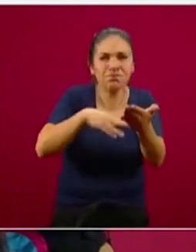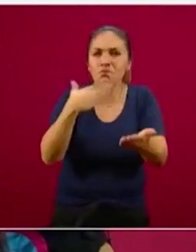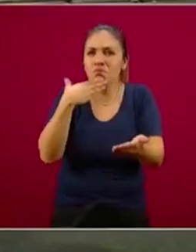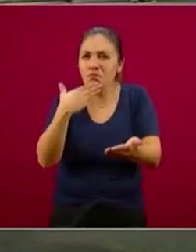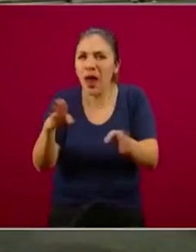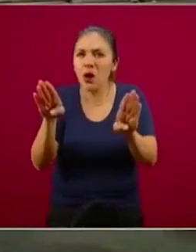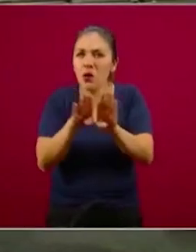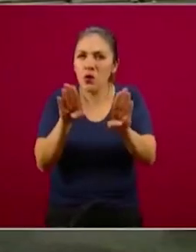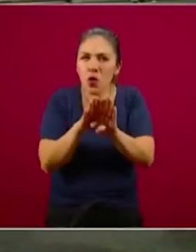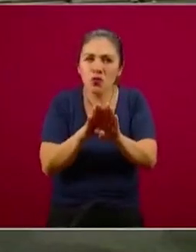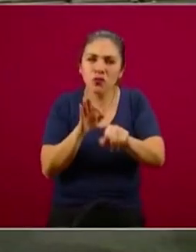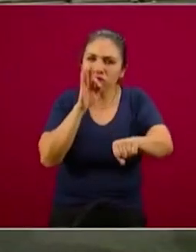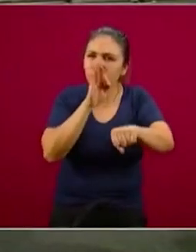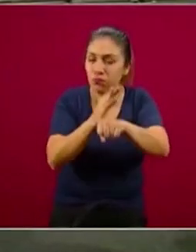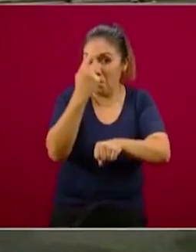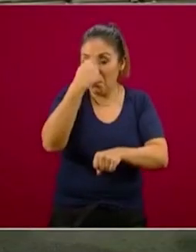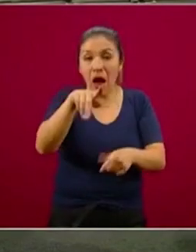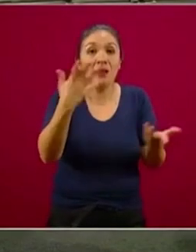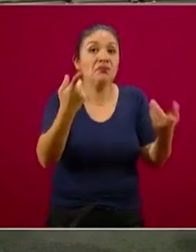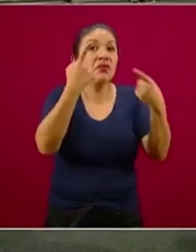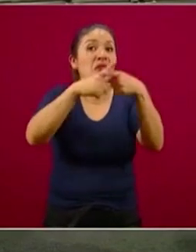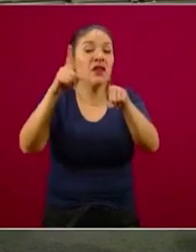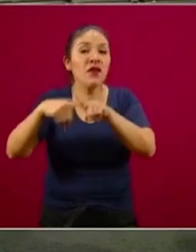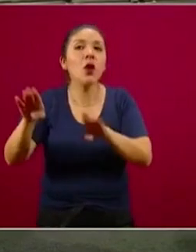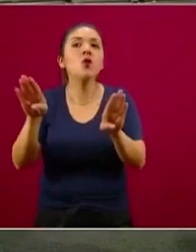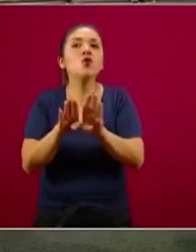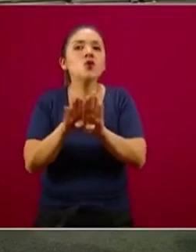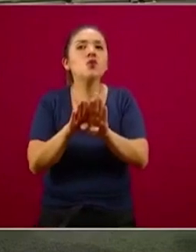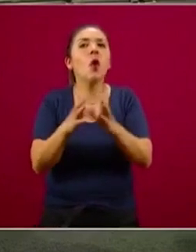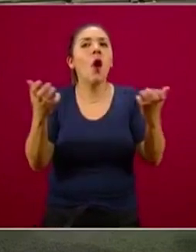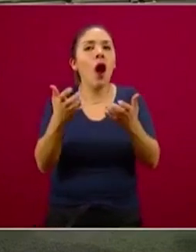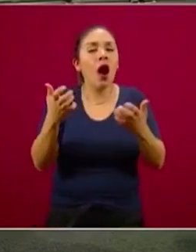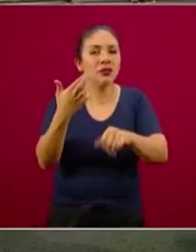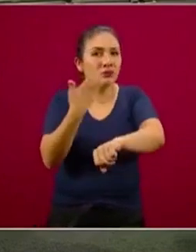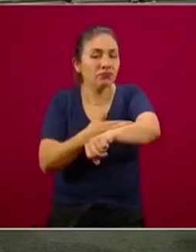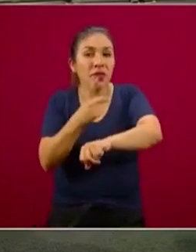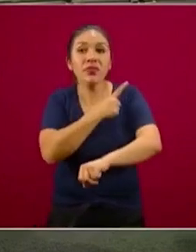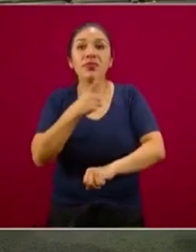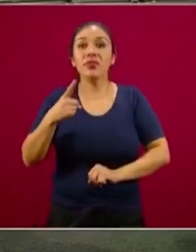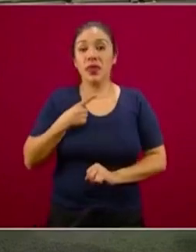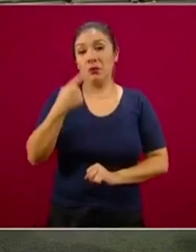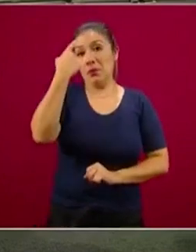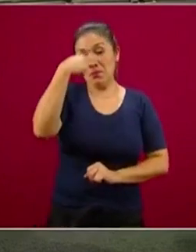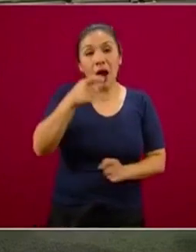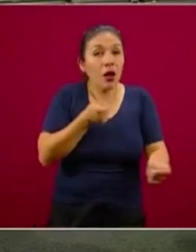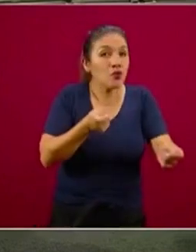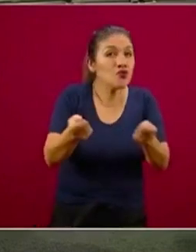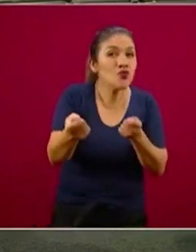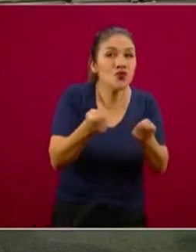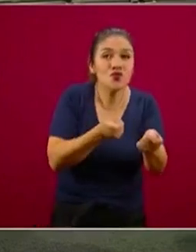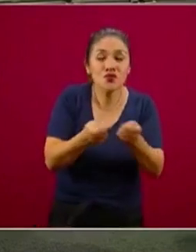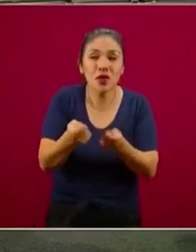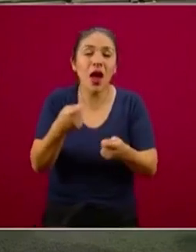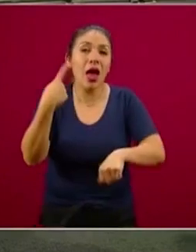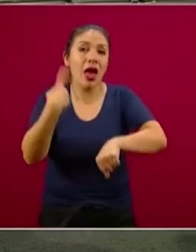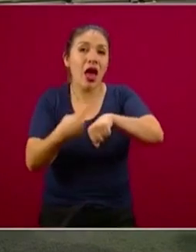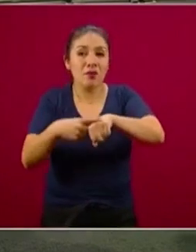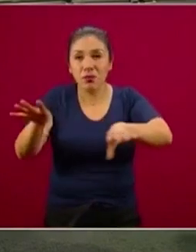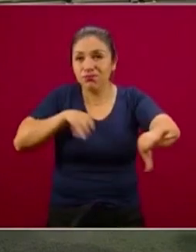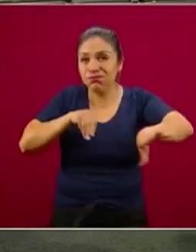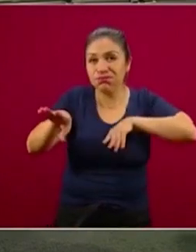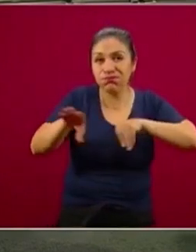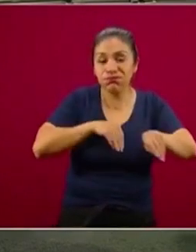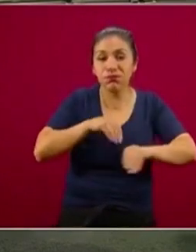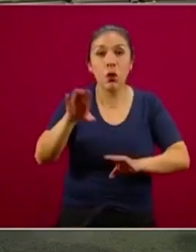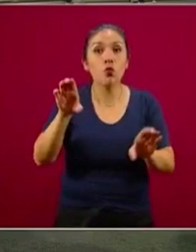que respalda las distintas intervenciones que deben hacerse para controlar una epidemia cuando